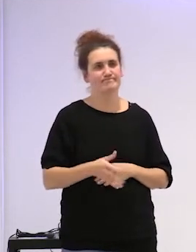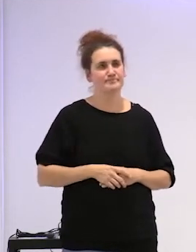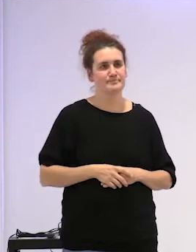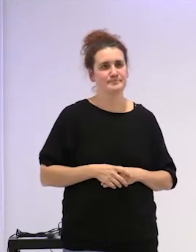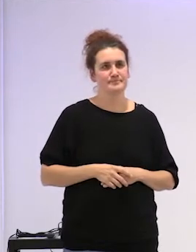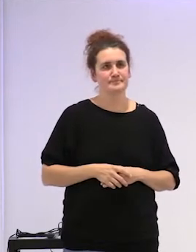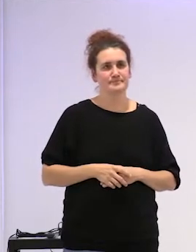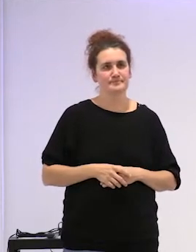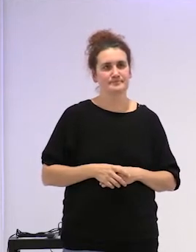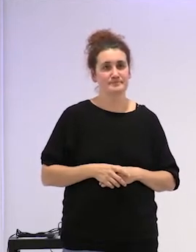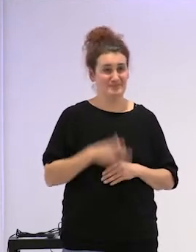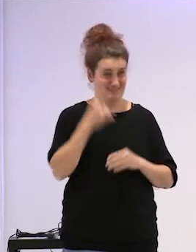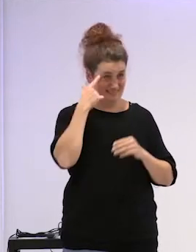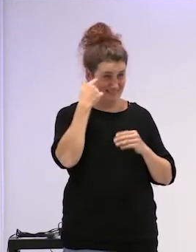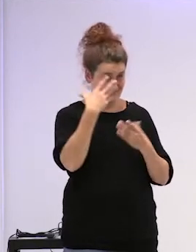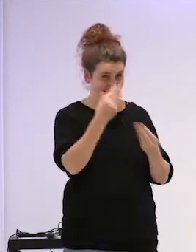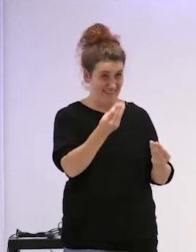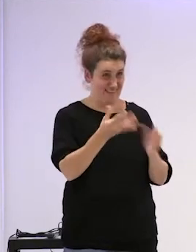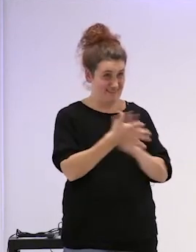me explico lo que quiero decir